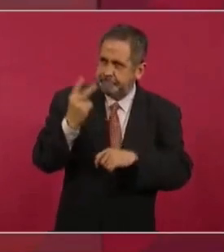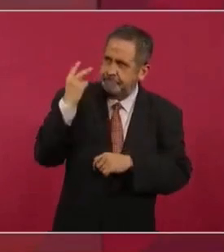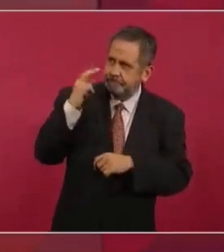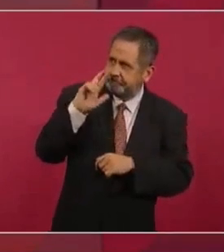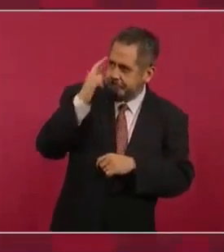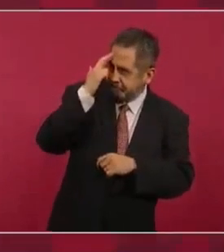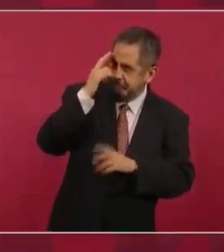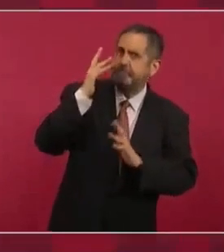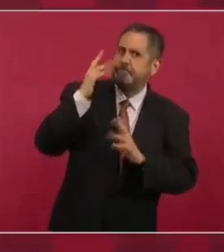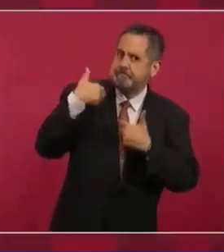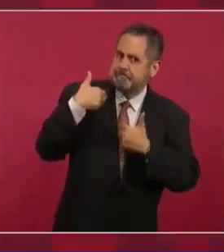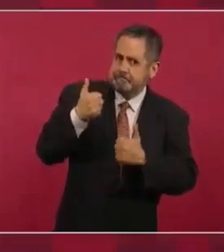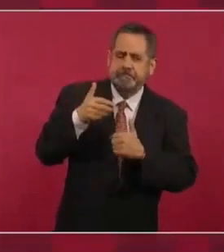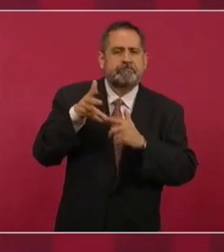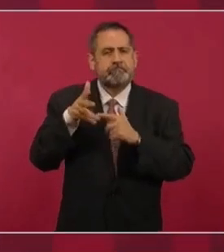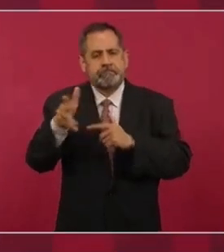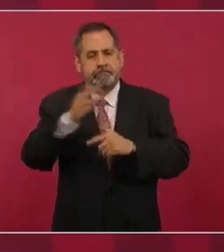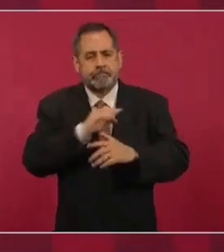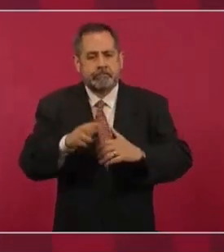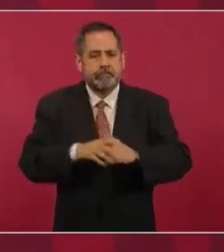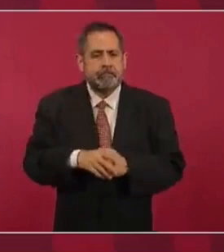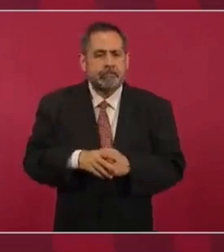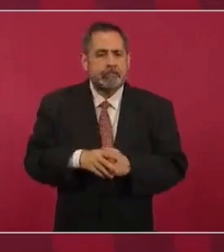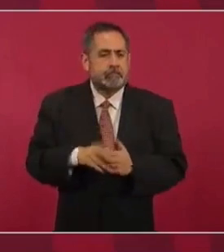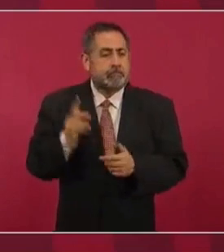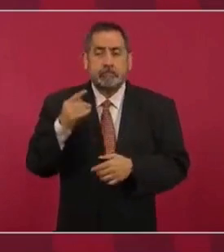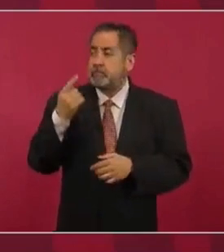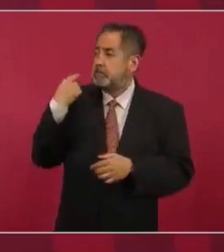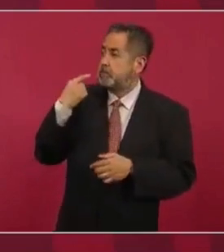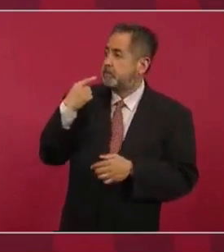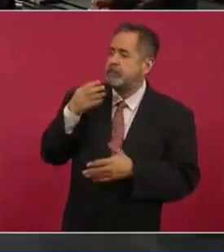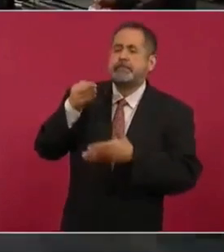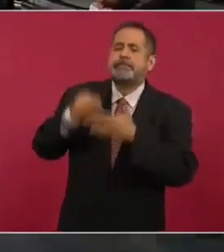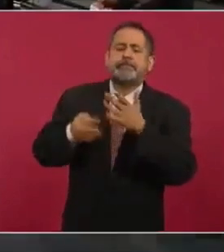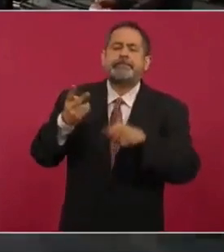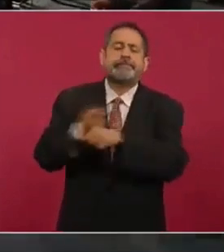¿cómo vamos a declarar el fin de la historia?, no.